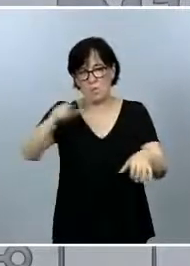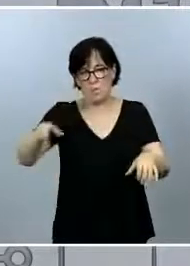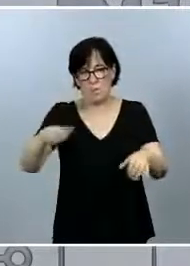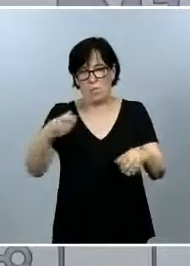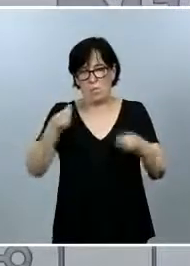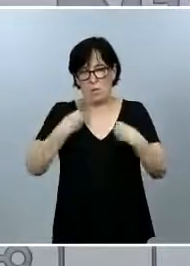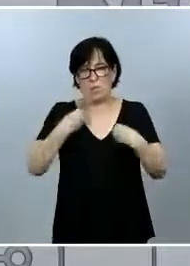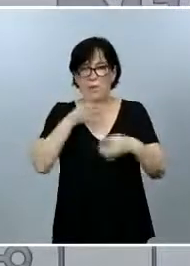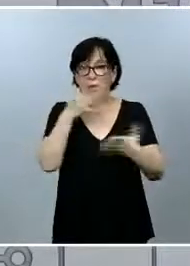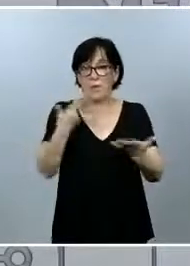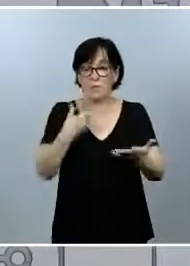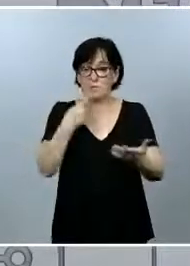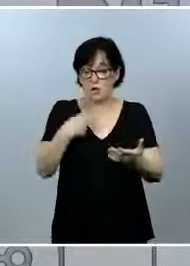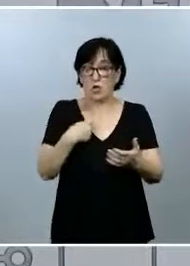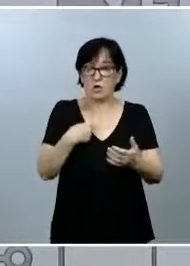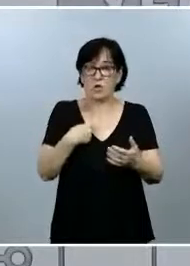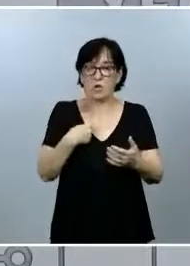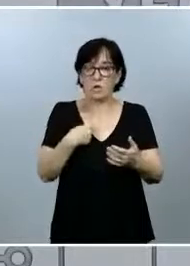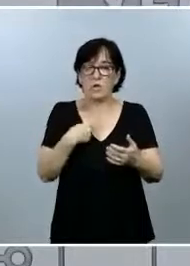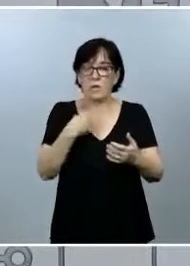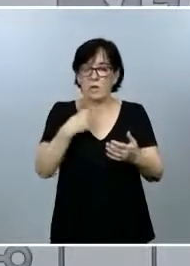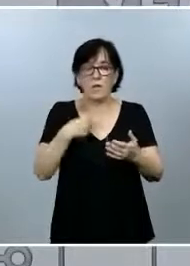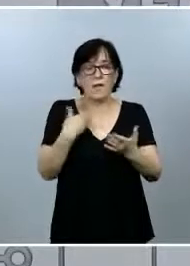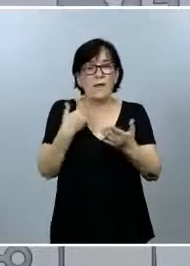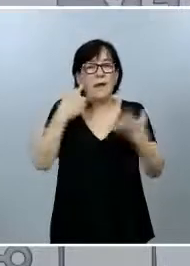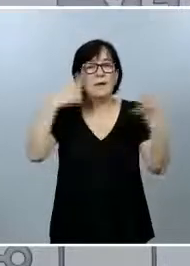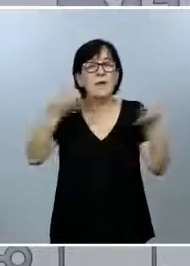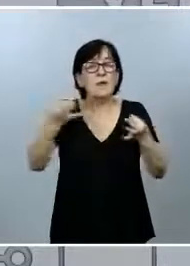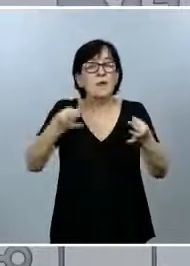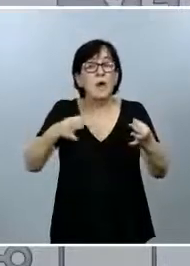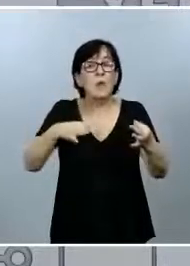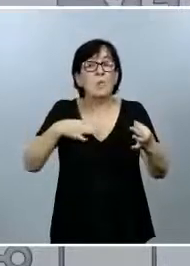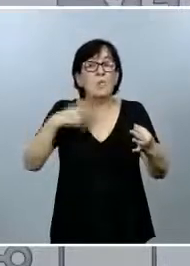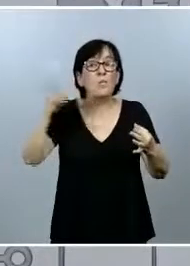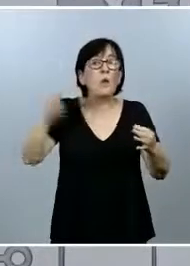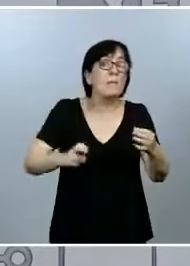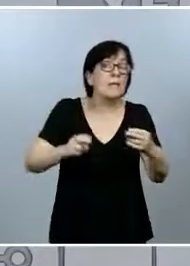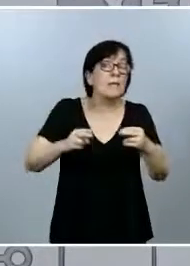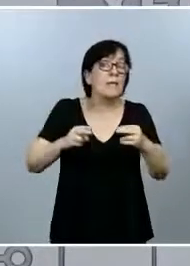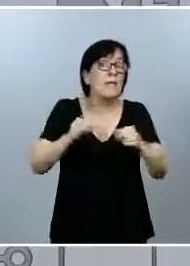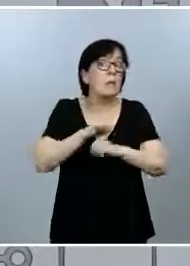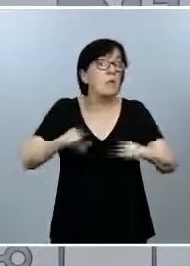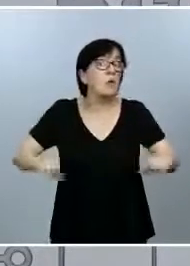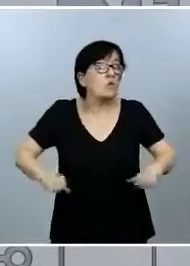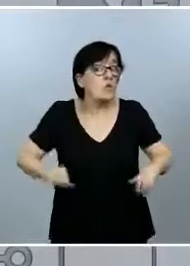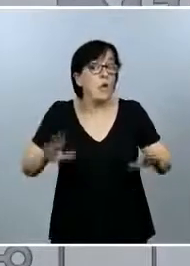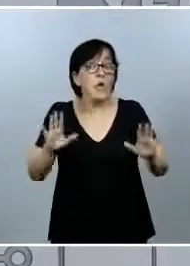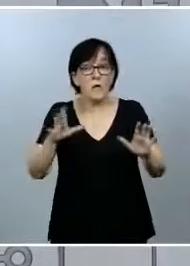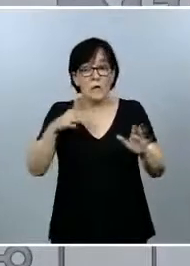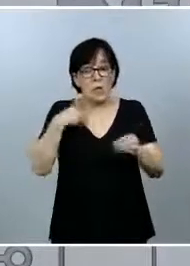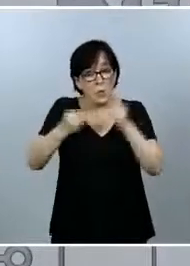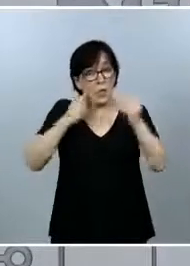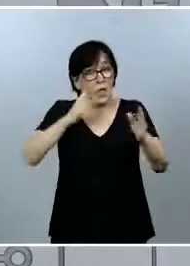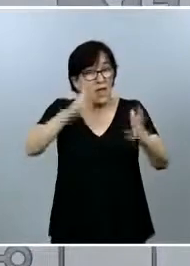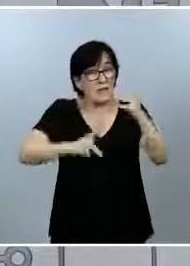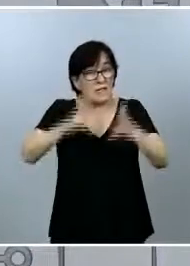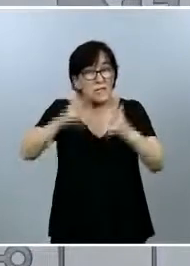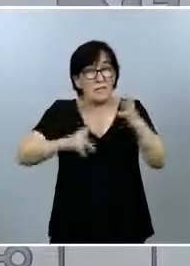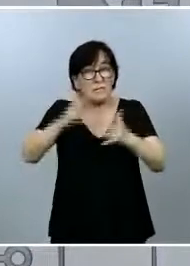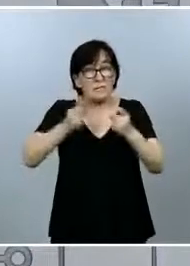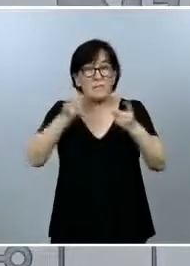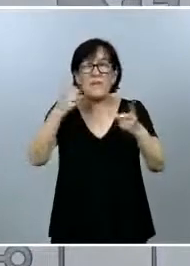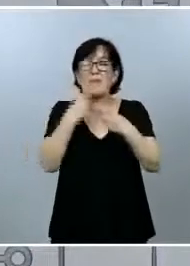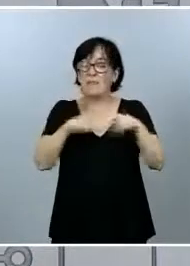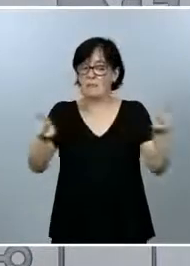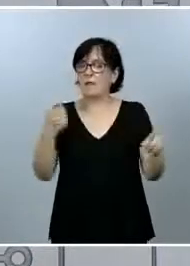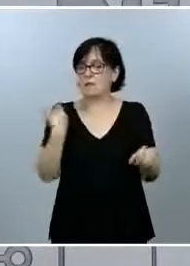obviamente, nos garantiza que los riesgos que puedan venir de Portugal hasta ese momento, por lo menos cuando hicimos esos cálculos, no eran muy diferentes a los